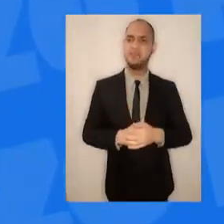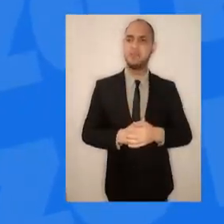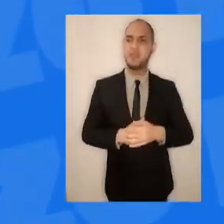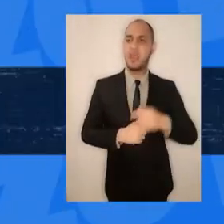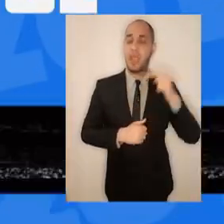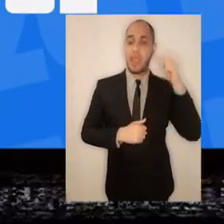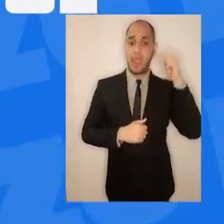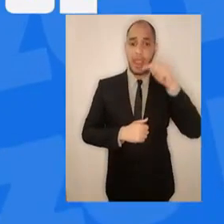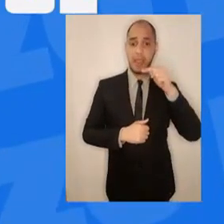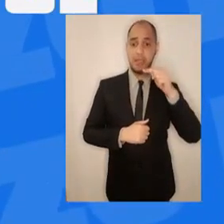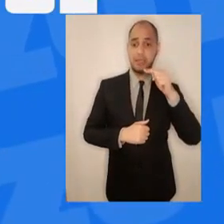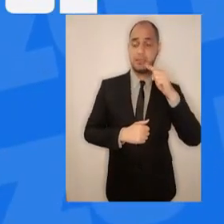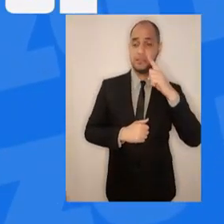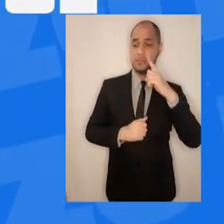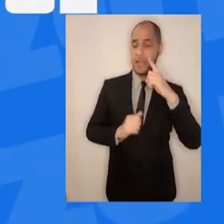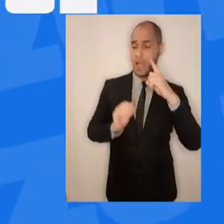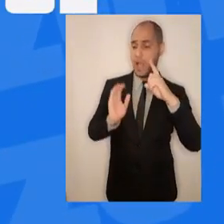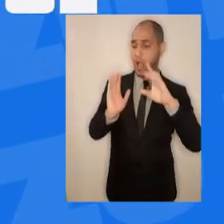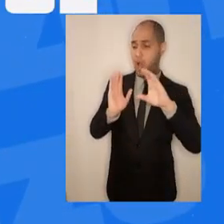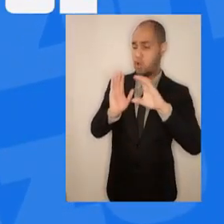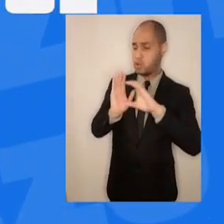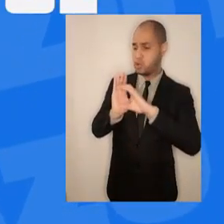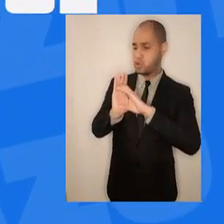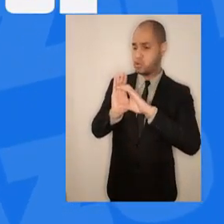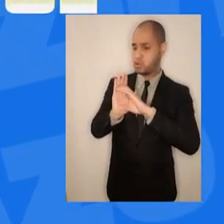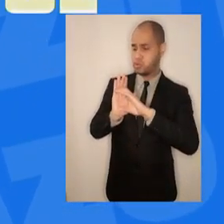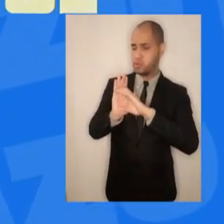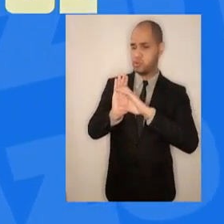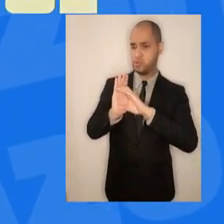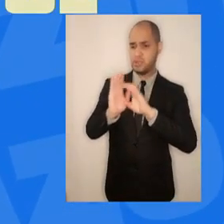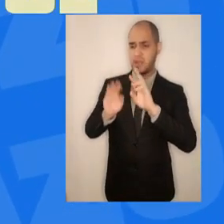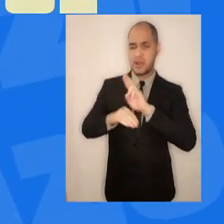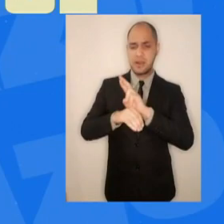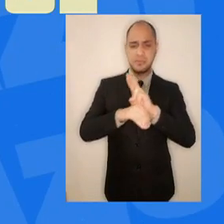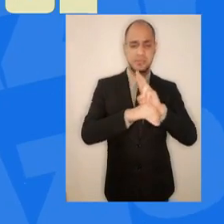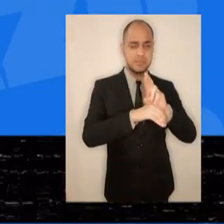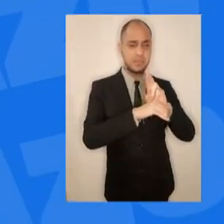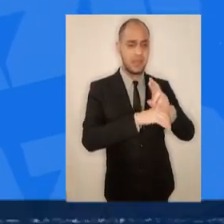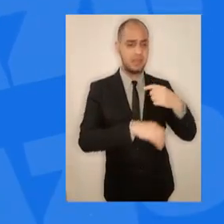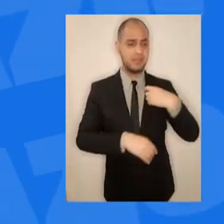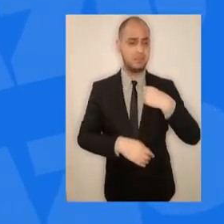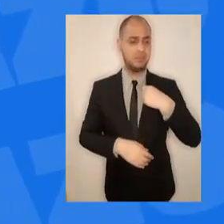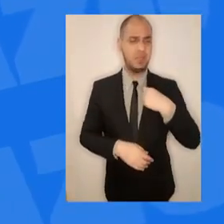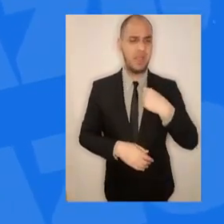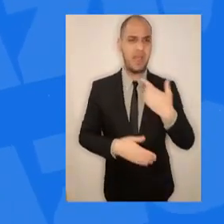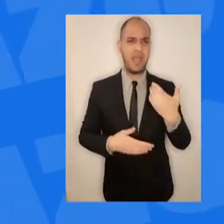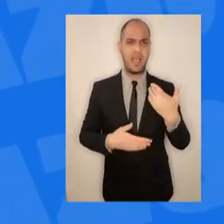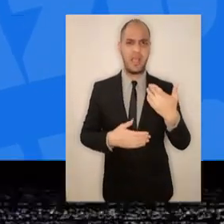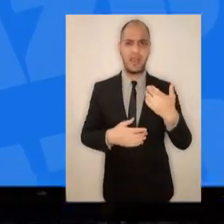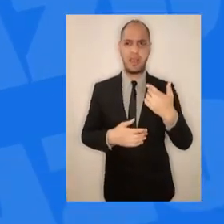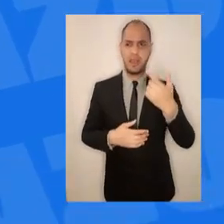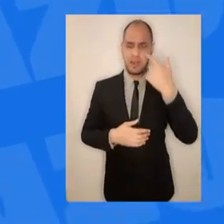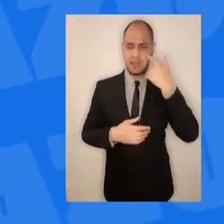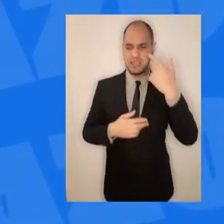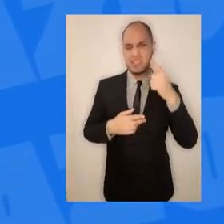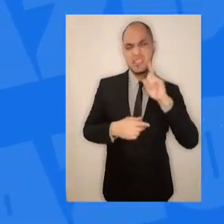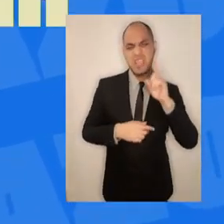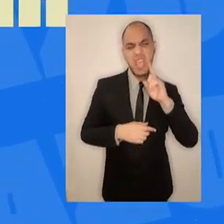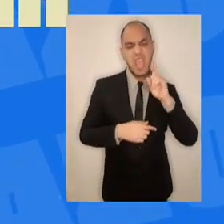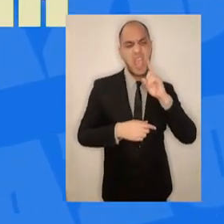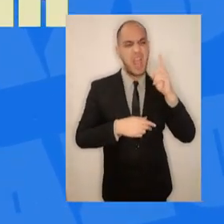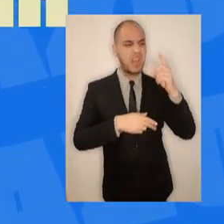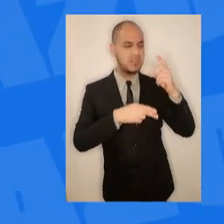Esta es convención constituyente, la arma,